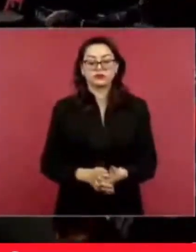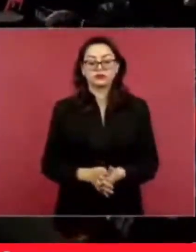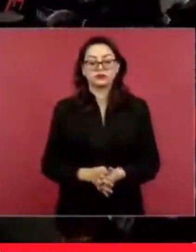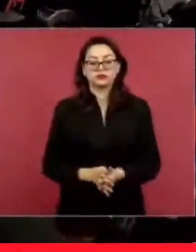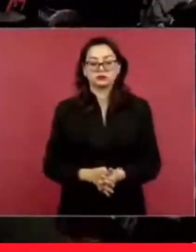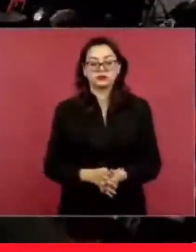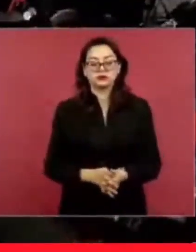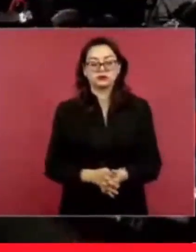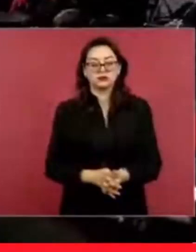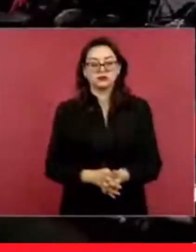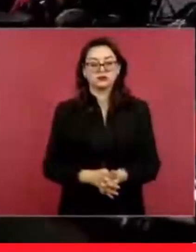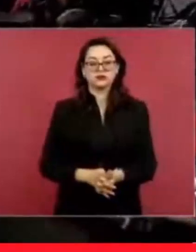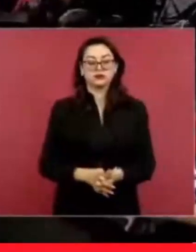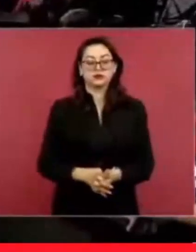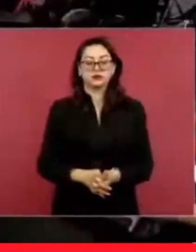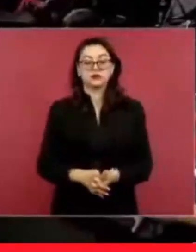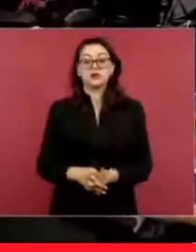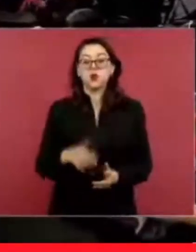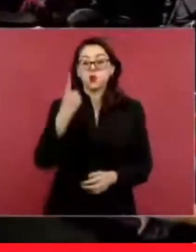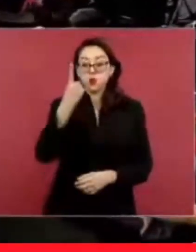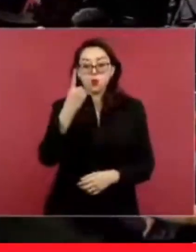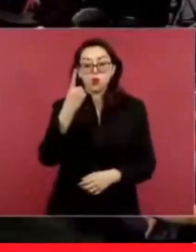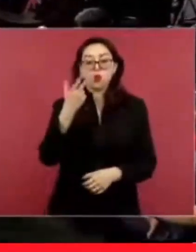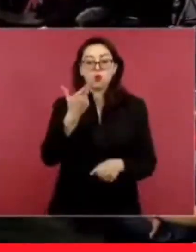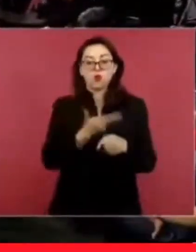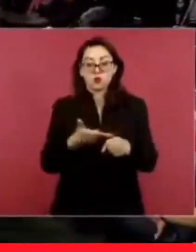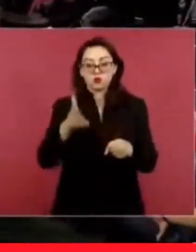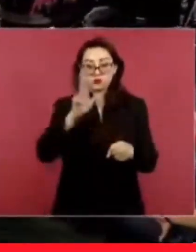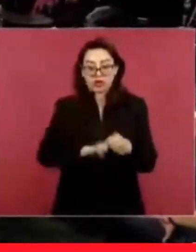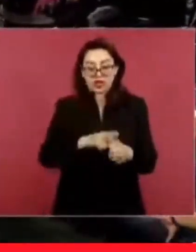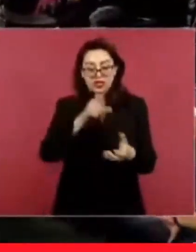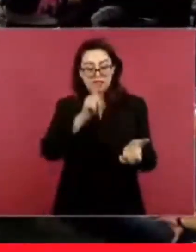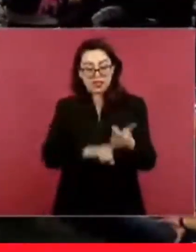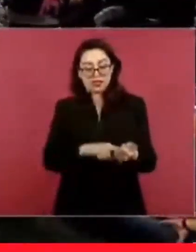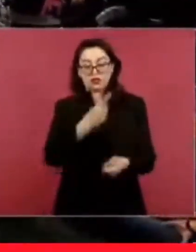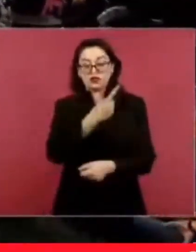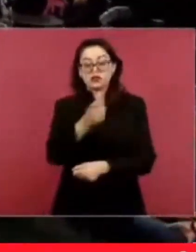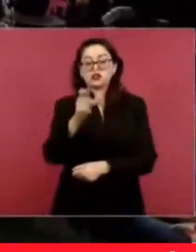180 camas ¿un hospital así?